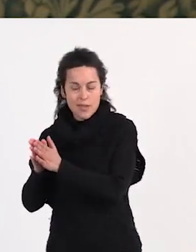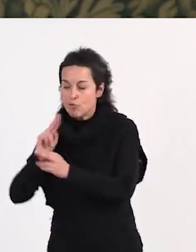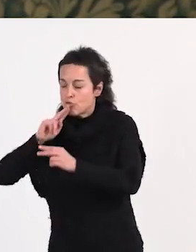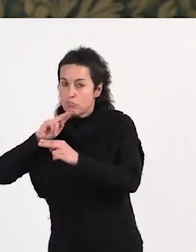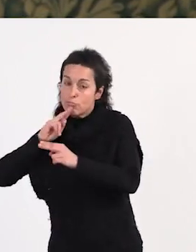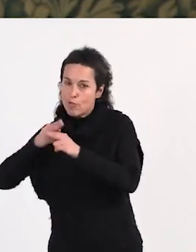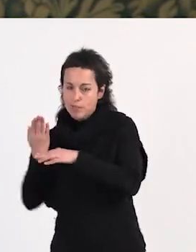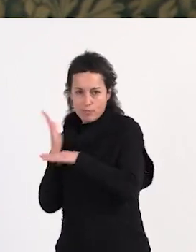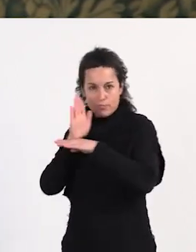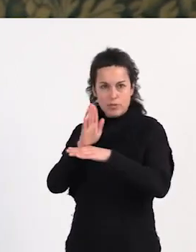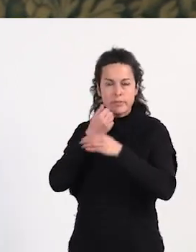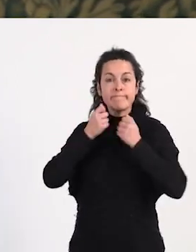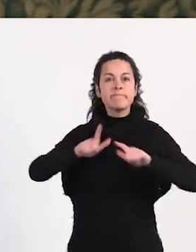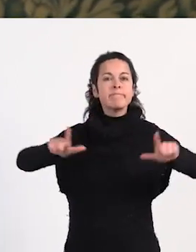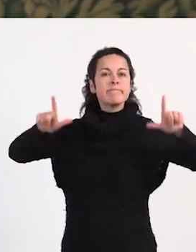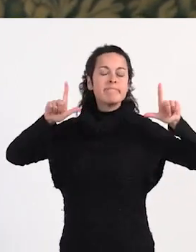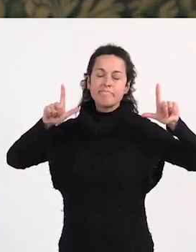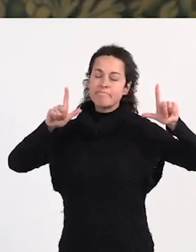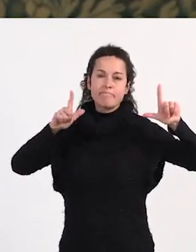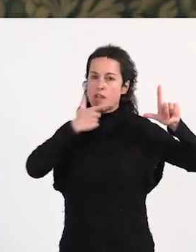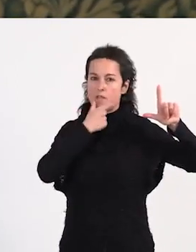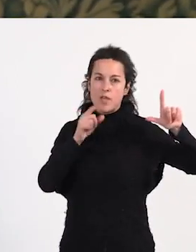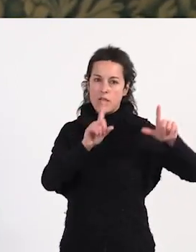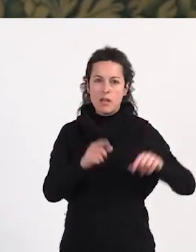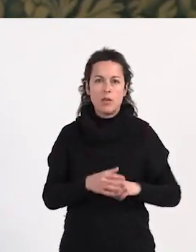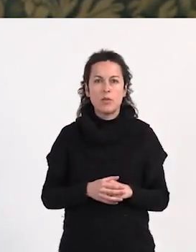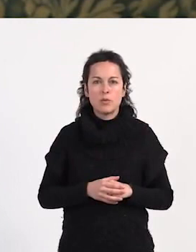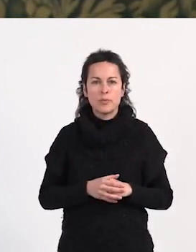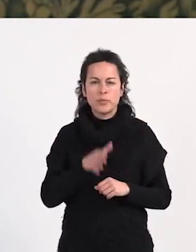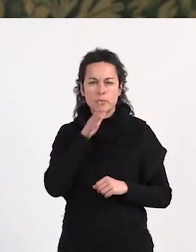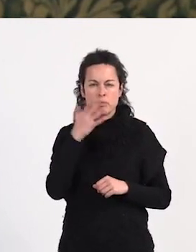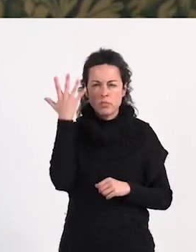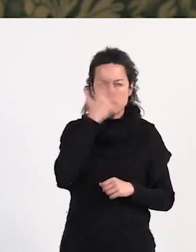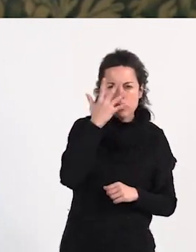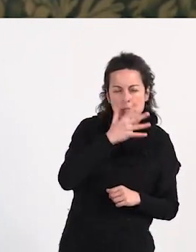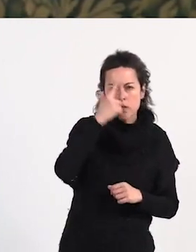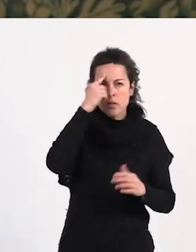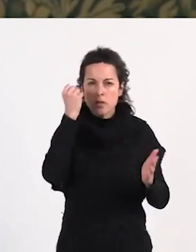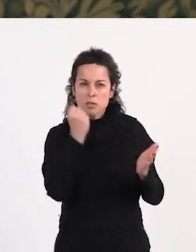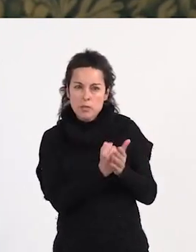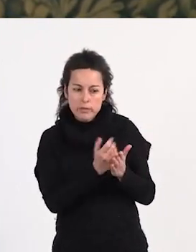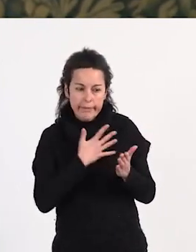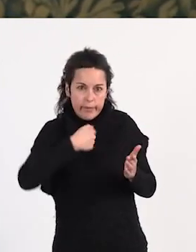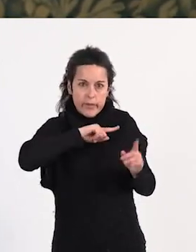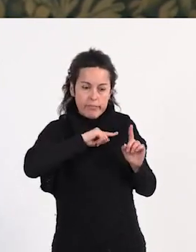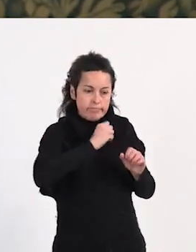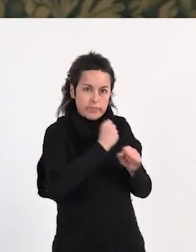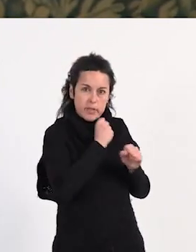No es fácil dar la cara. Con tantos prejuicios y estereotipos frente a nuestro trabajo.